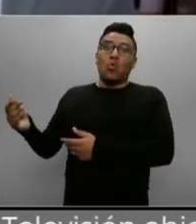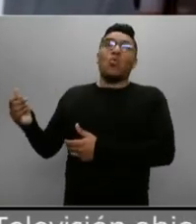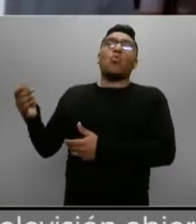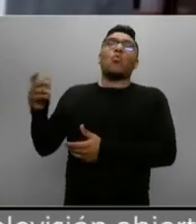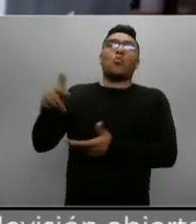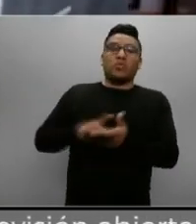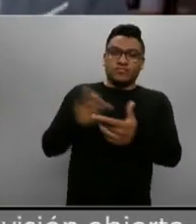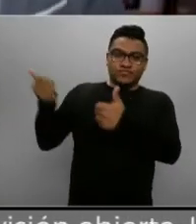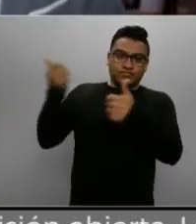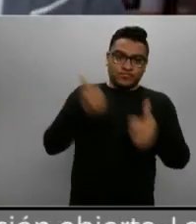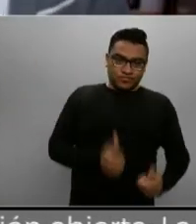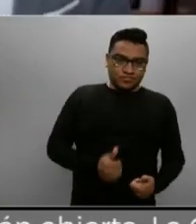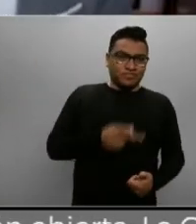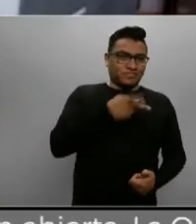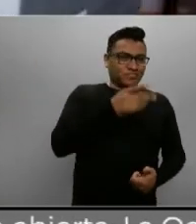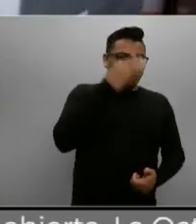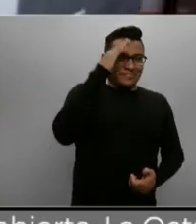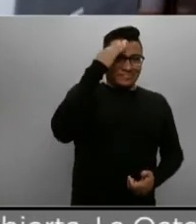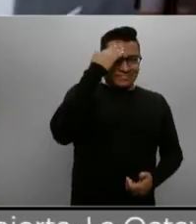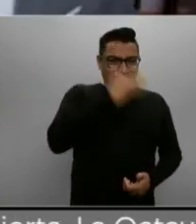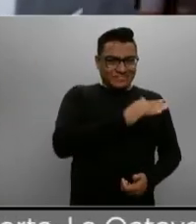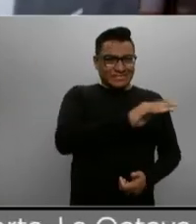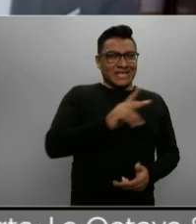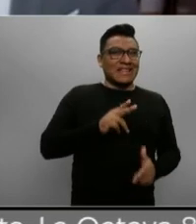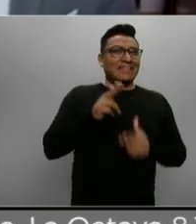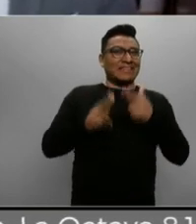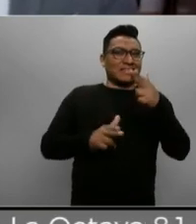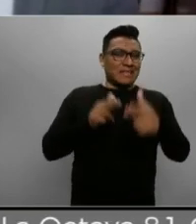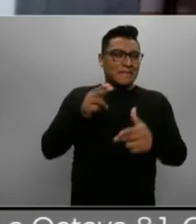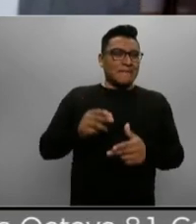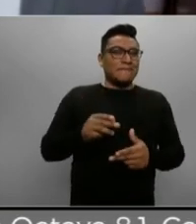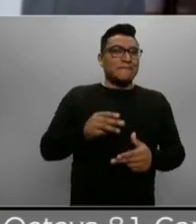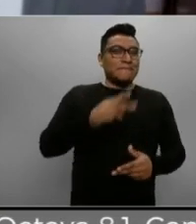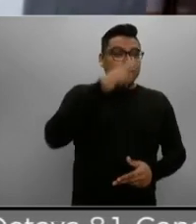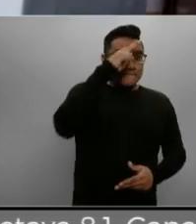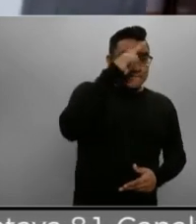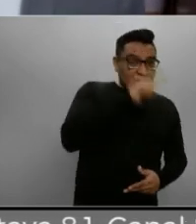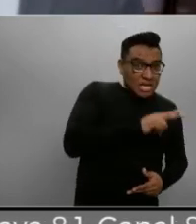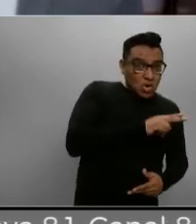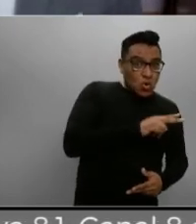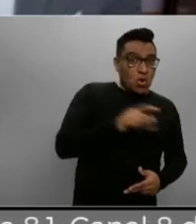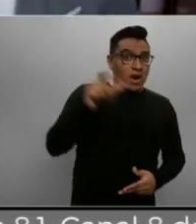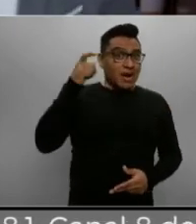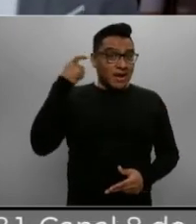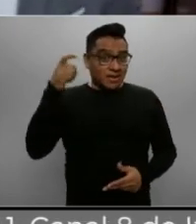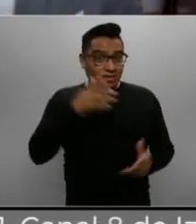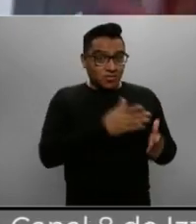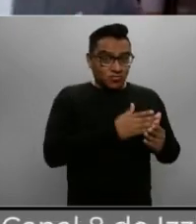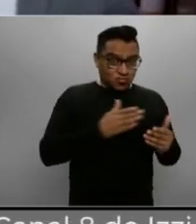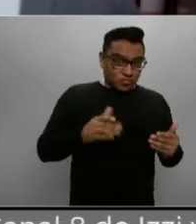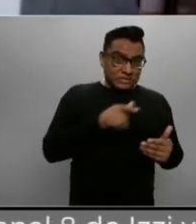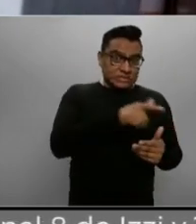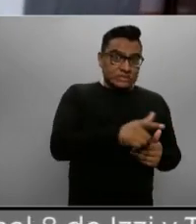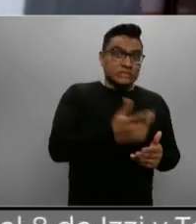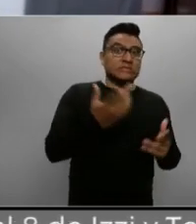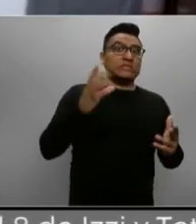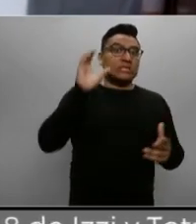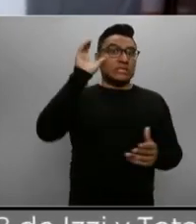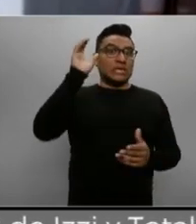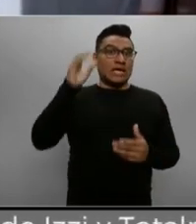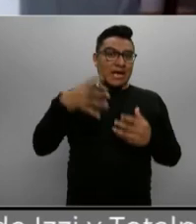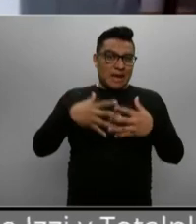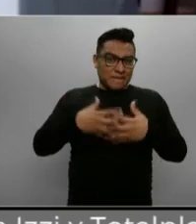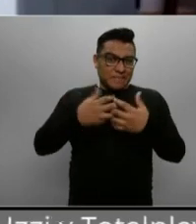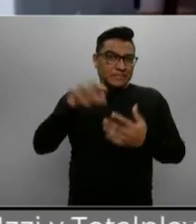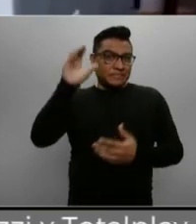el tren México-Querétaro, donde estaba una empresa china involucrada. Esto en el sexenio de